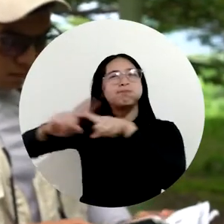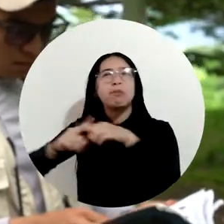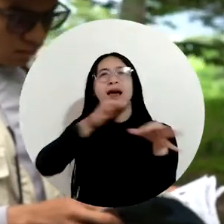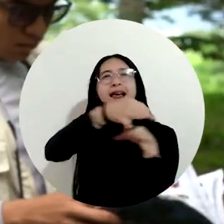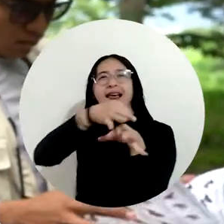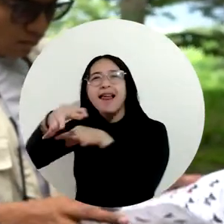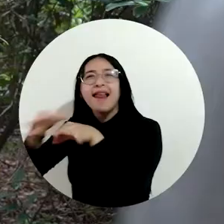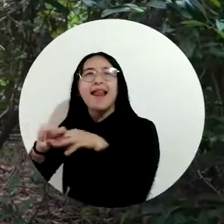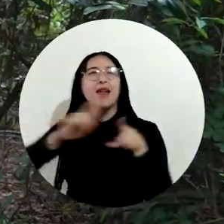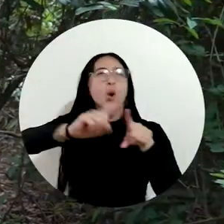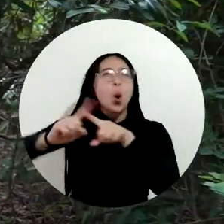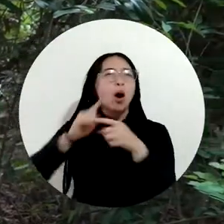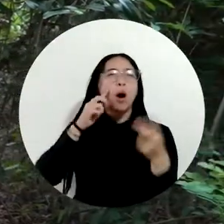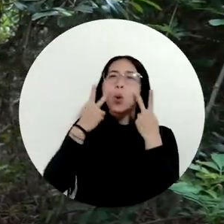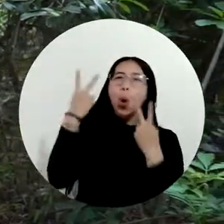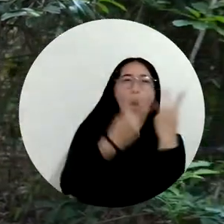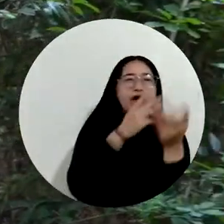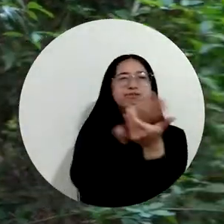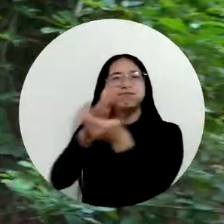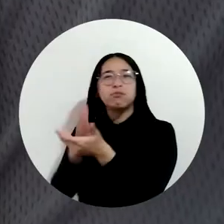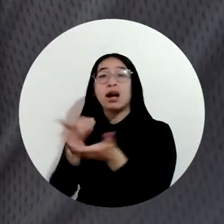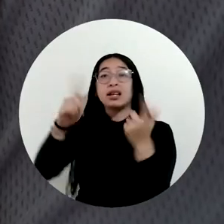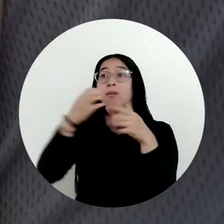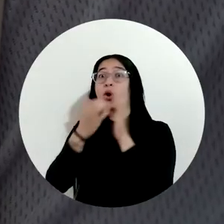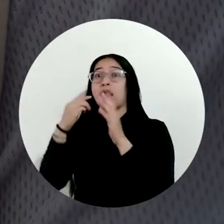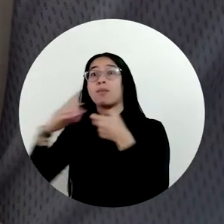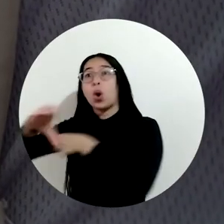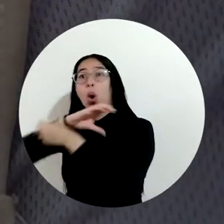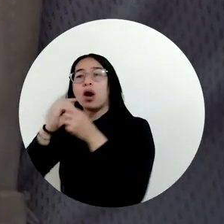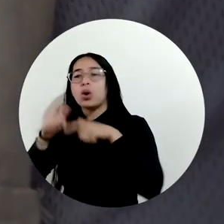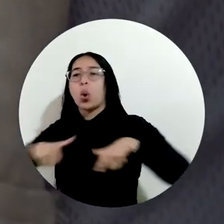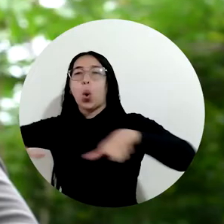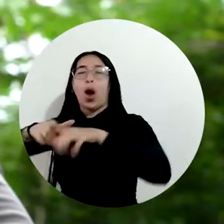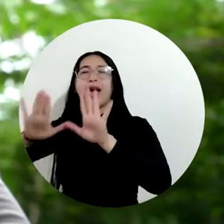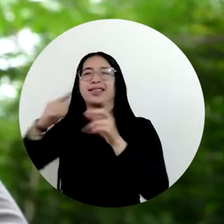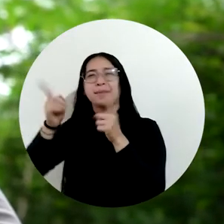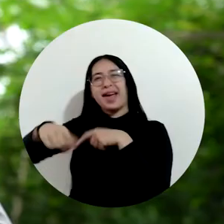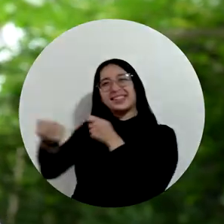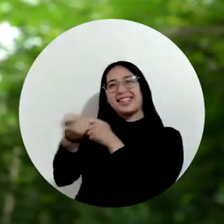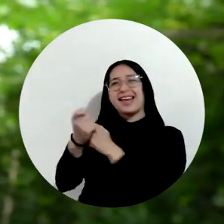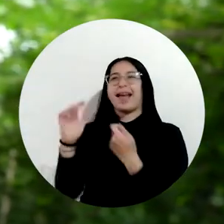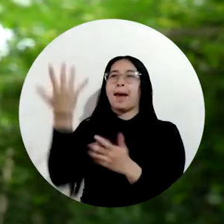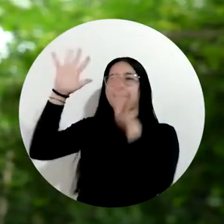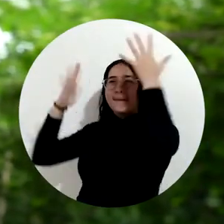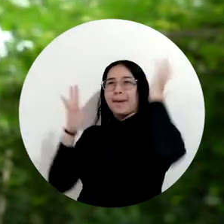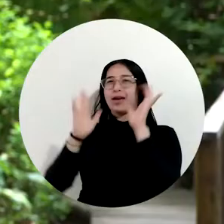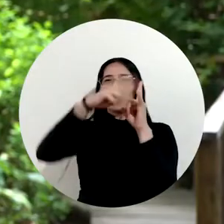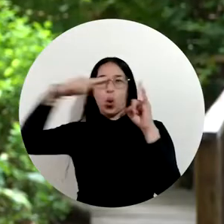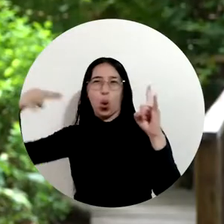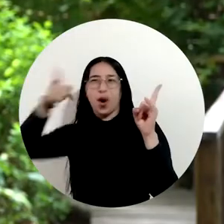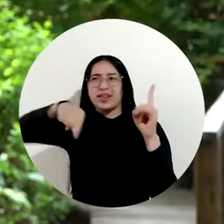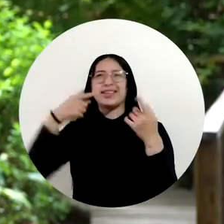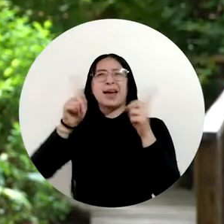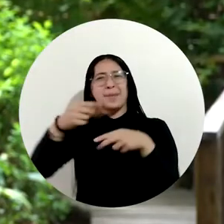Buritaca, Puerto Mosquito, El Campano y Aracataca, y urbanas como el Bosque Seco Tropical de Unimagdalena y la Quinta de San Pedro Alejandrino.